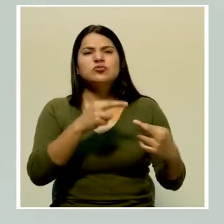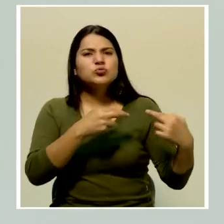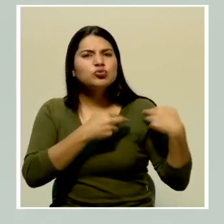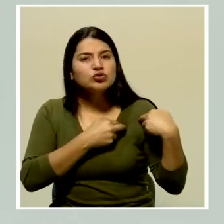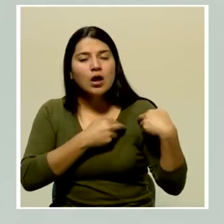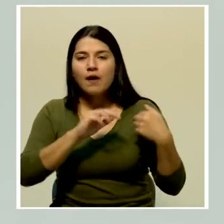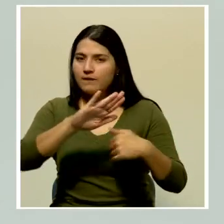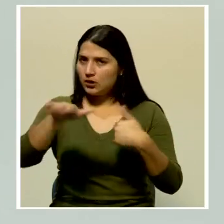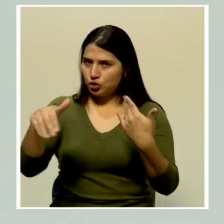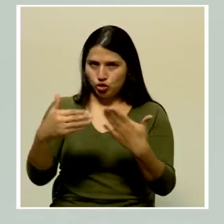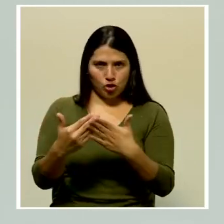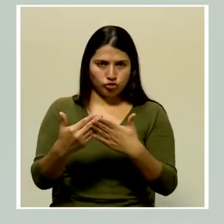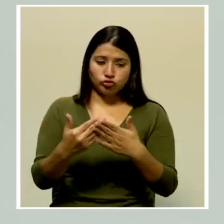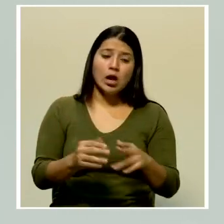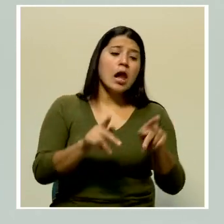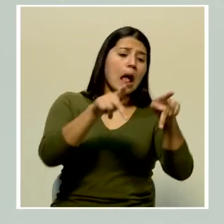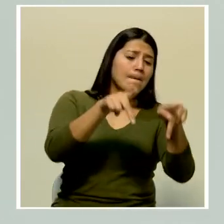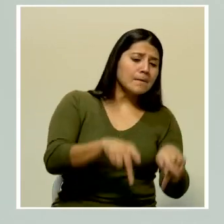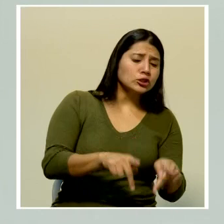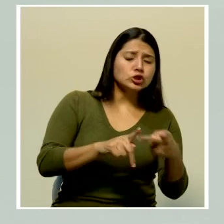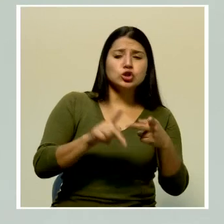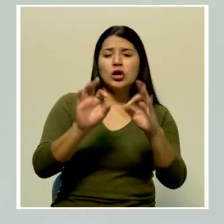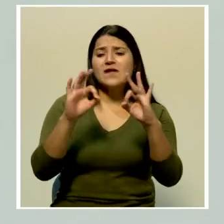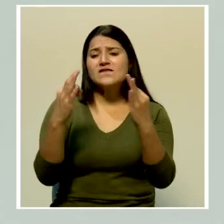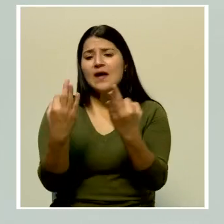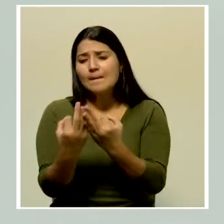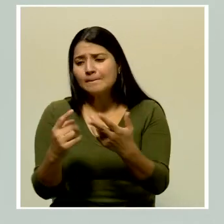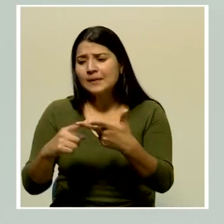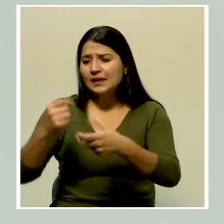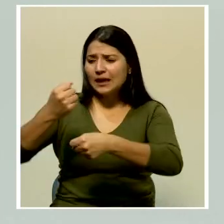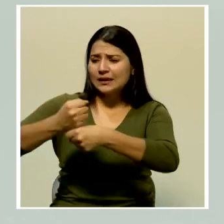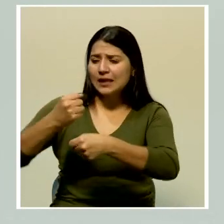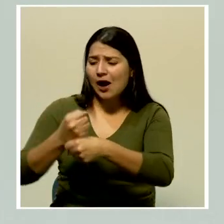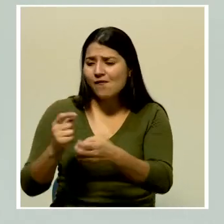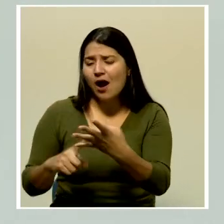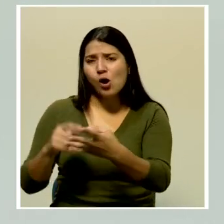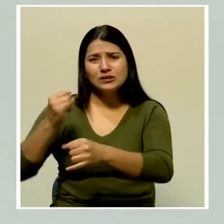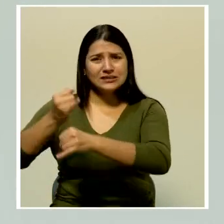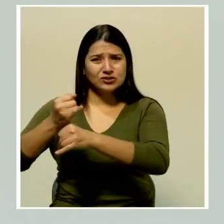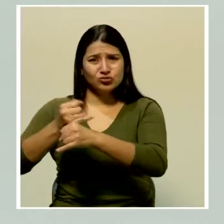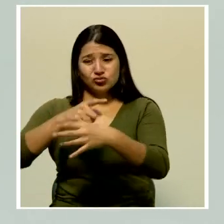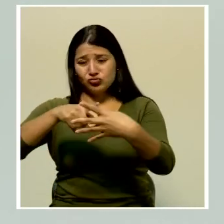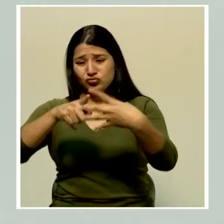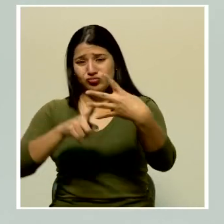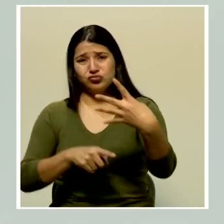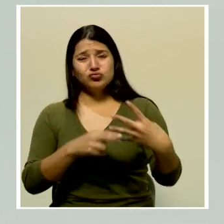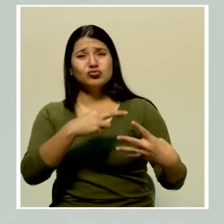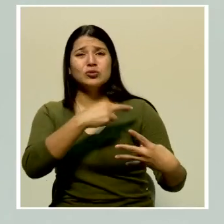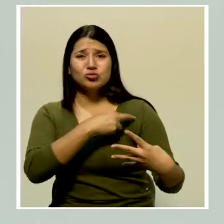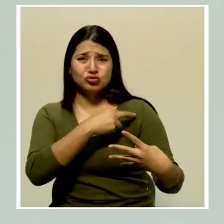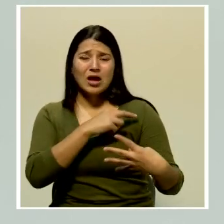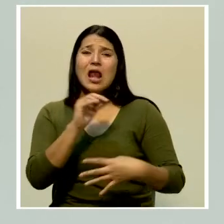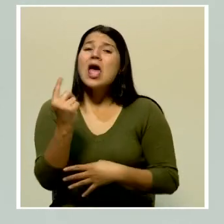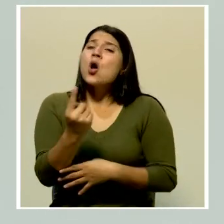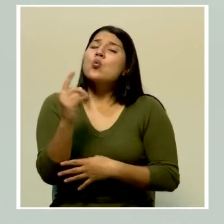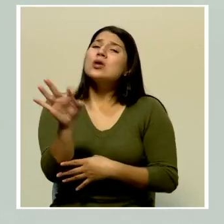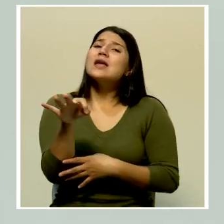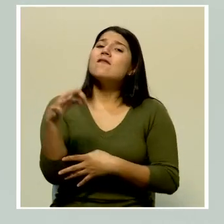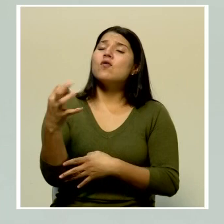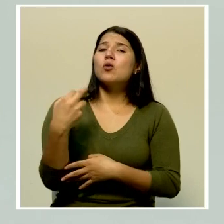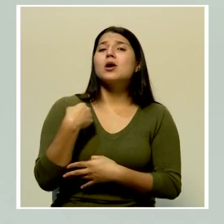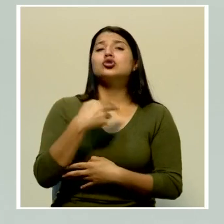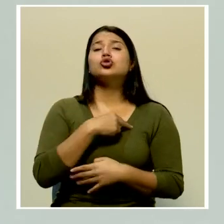del individuo, de la familia, del centro de trabajo y del ámbito institucional. Es la única forma de garantizar entonces,